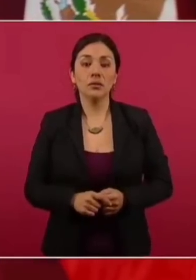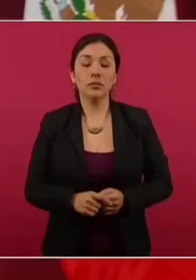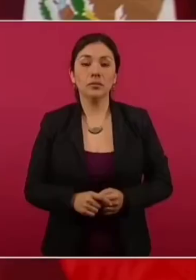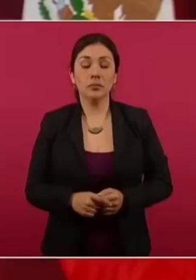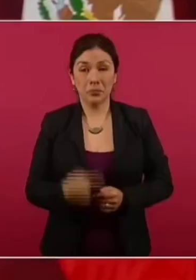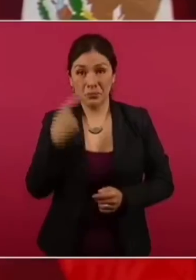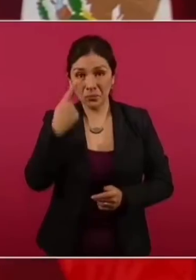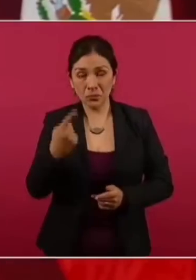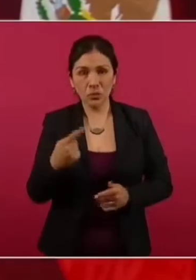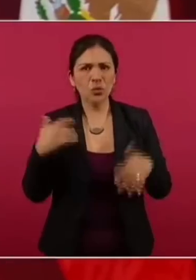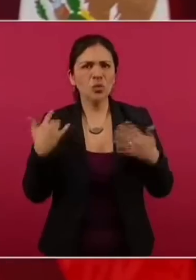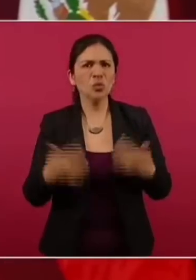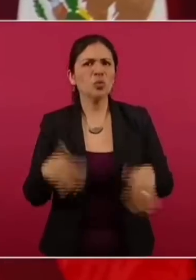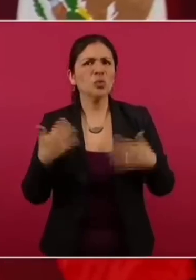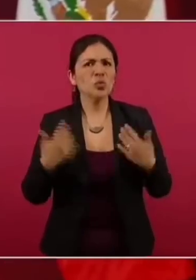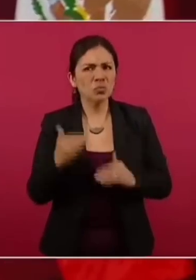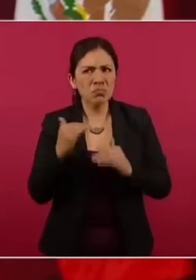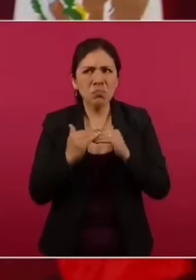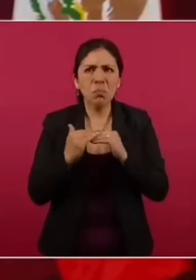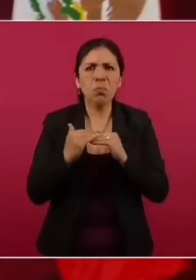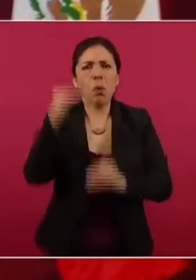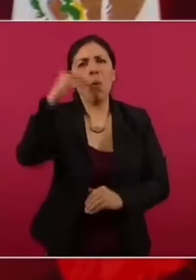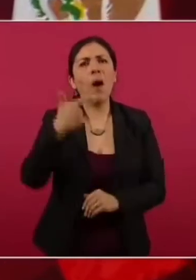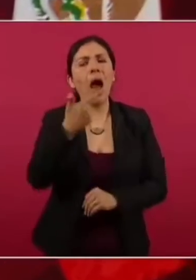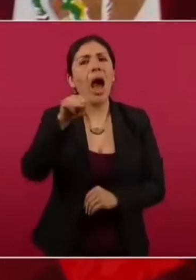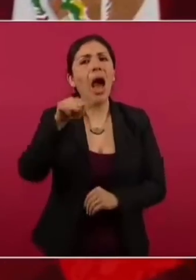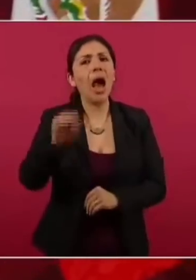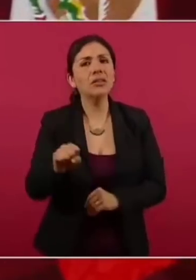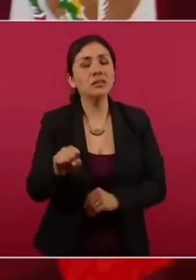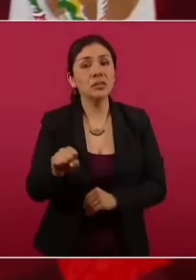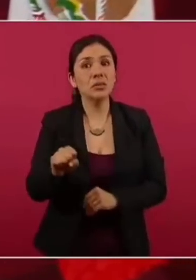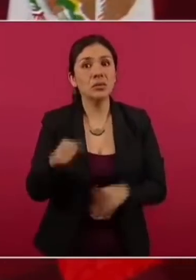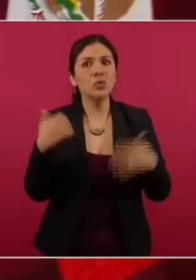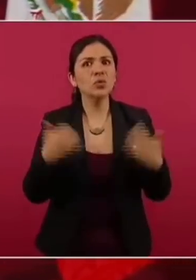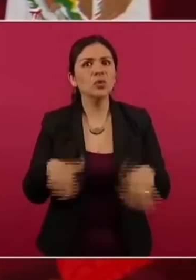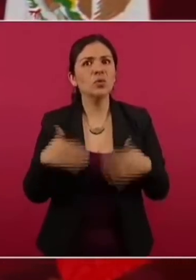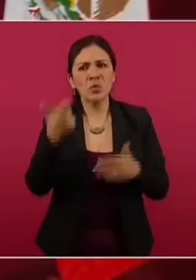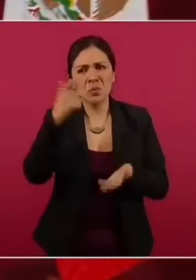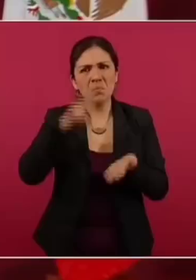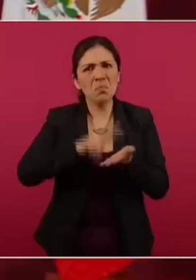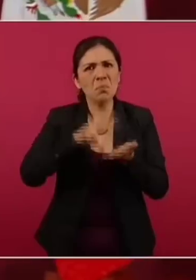cuánto se ha incrementado el gas, cómo está la inflación,